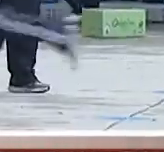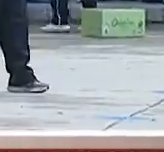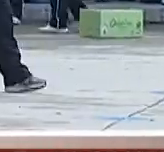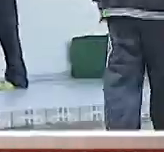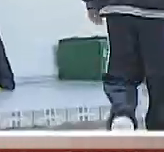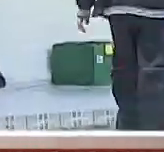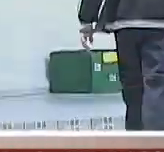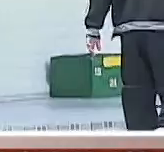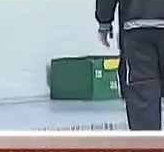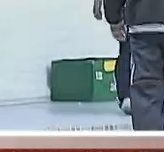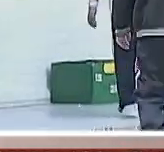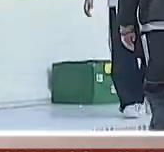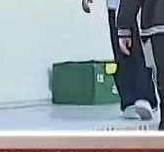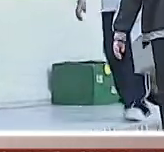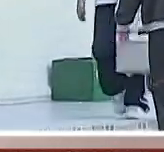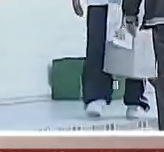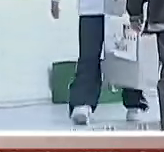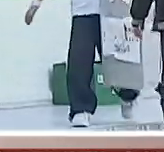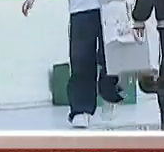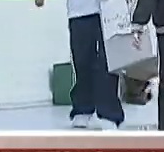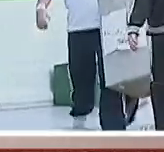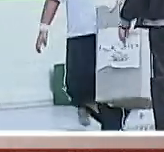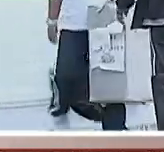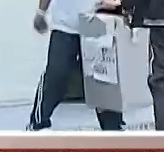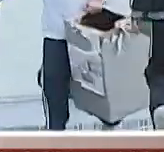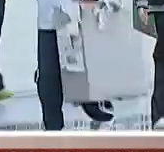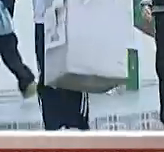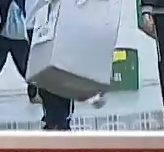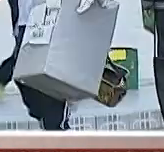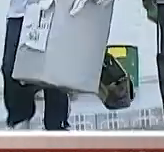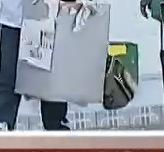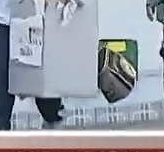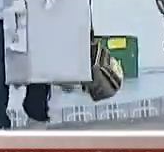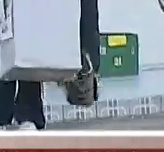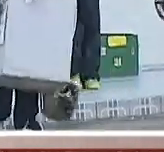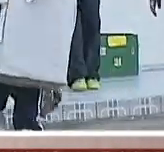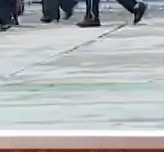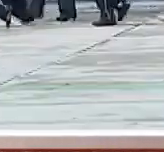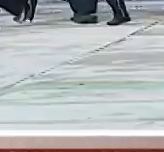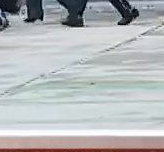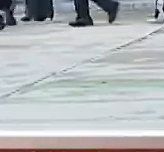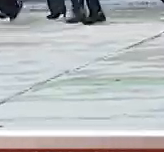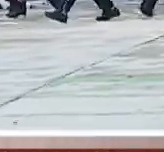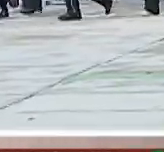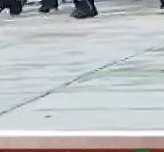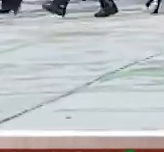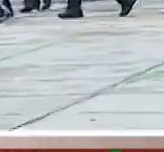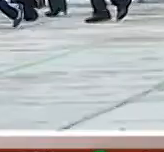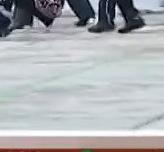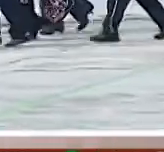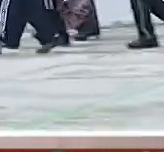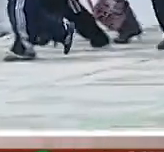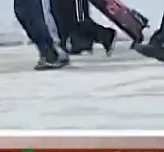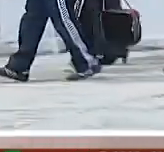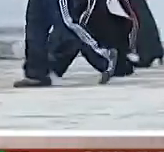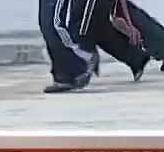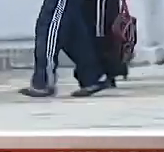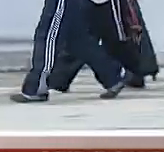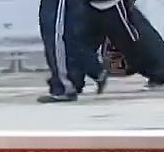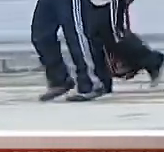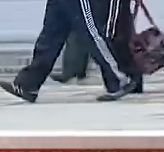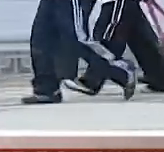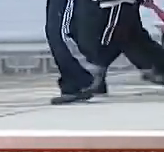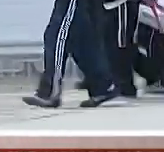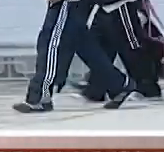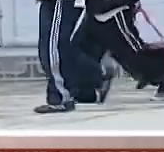a segundos minutos de que se abran las puertas de la primaria donde nos encontramos en estos momentos. Déjenme comentarles